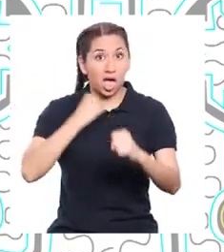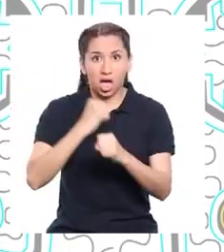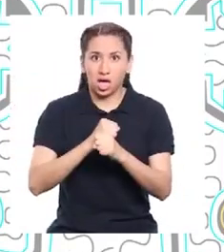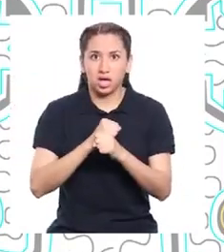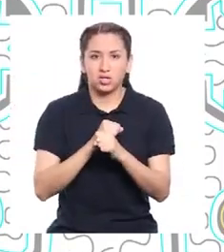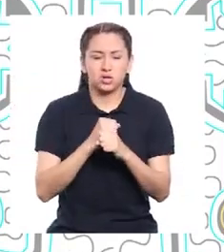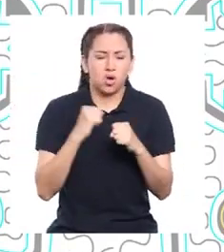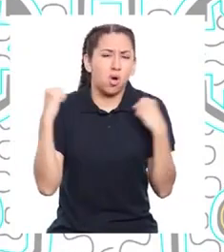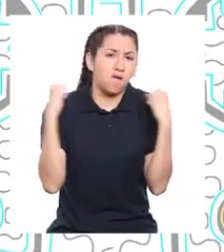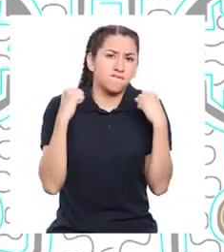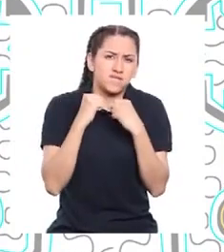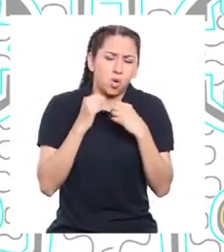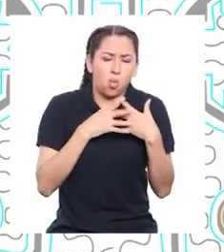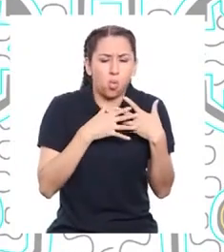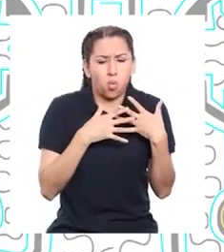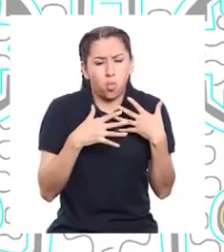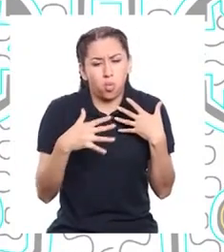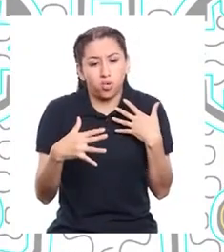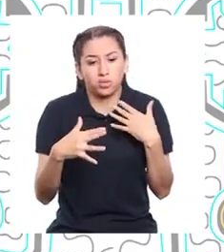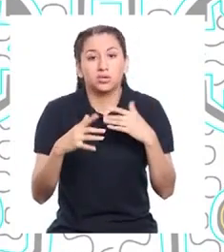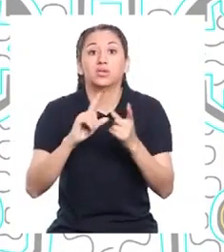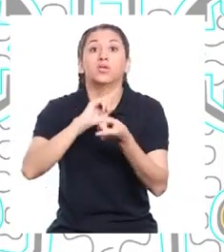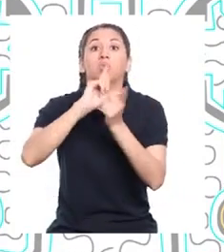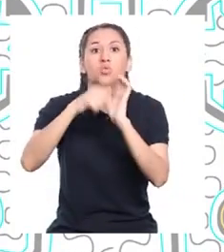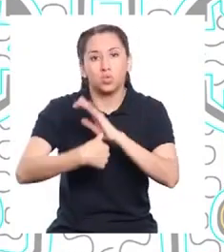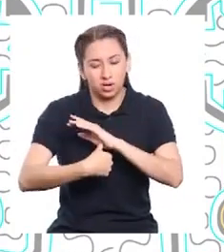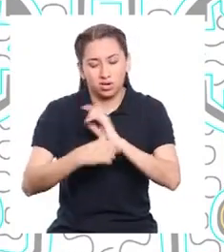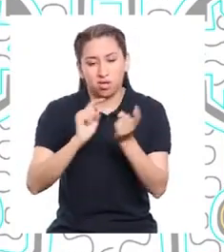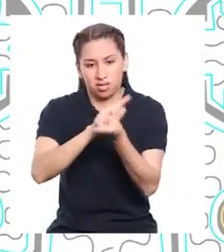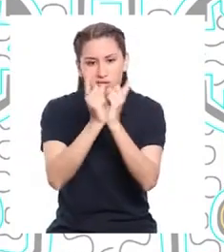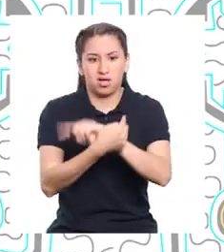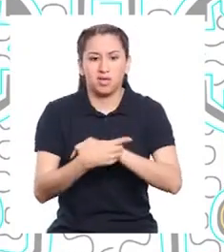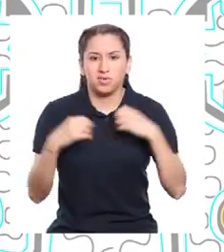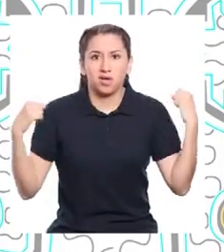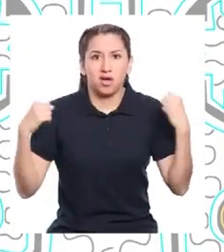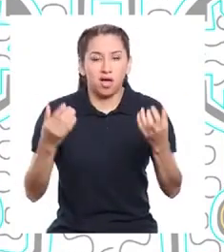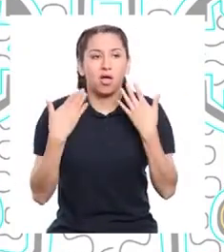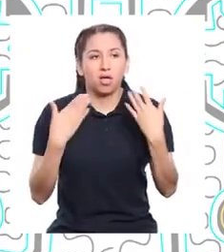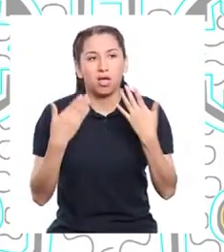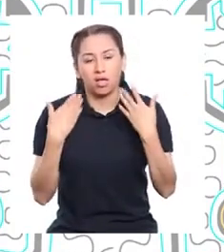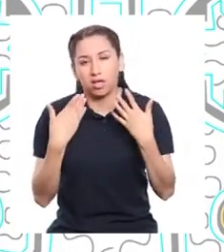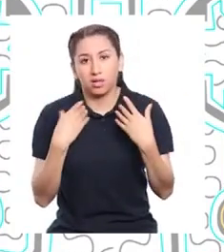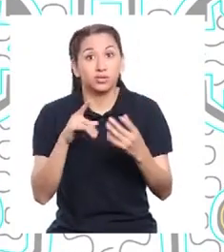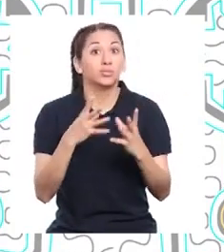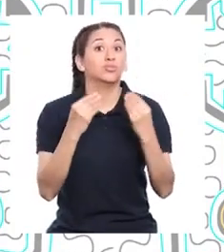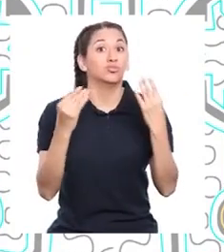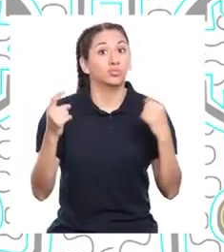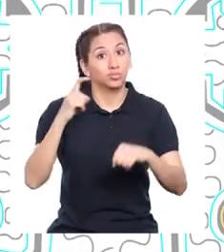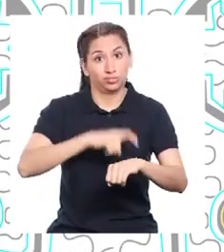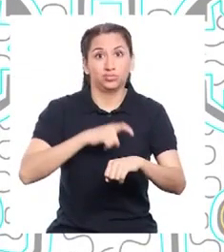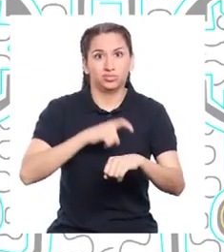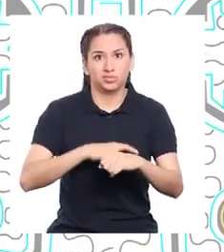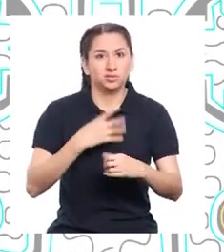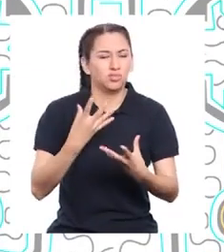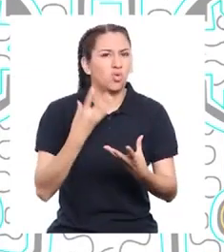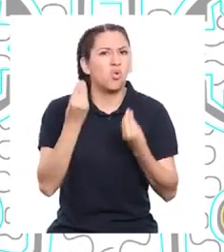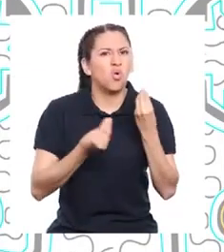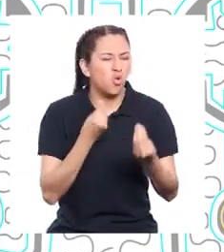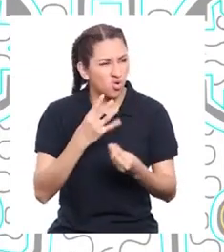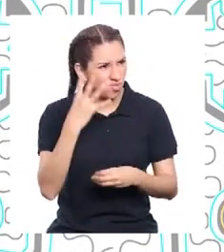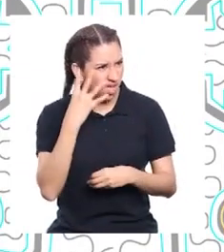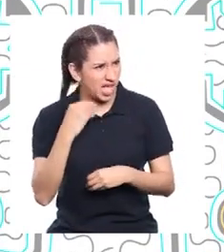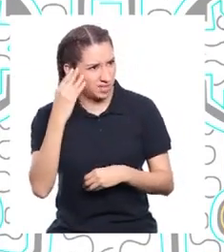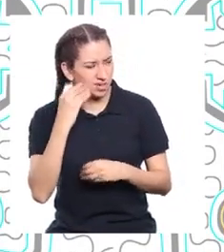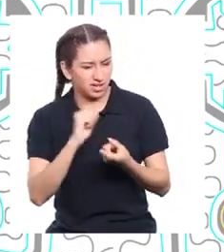hubo periodos largos de frío y periodos cálidos. Para que ocurra esto, debía pasar muchísimo tiempo para experimentar